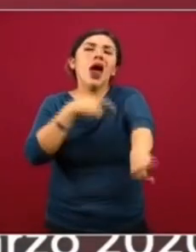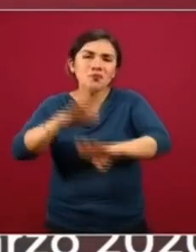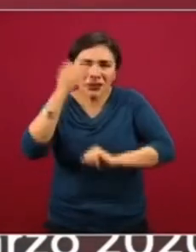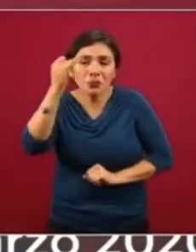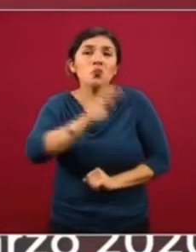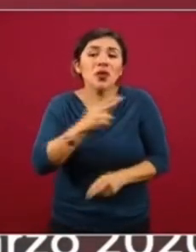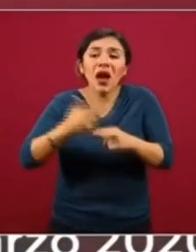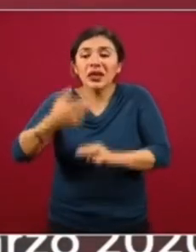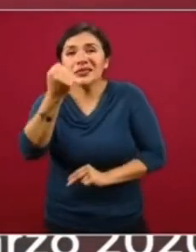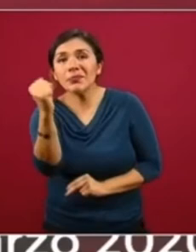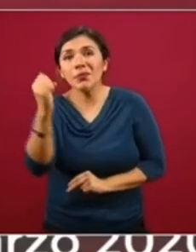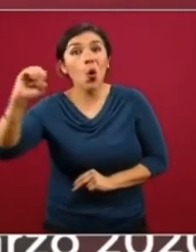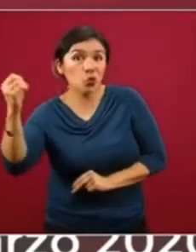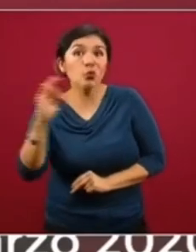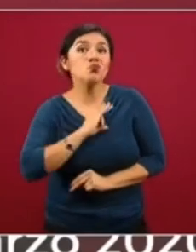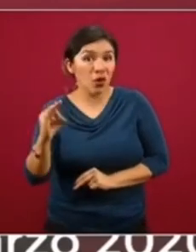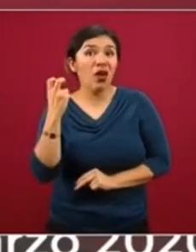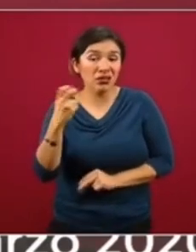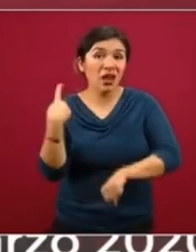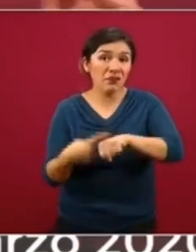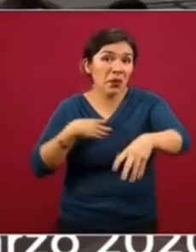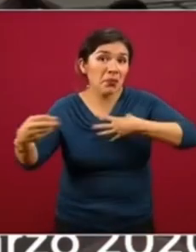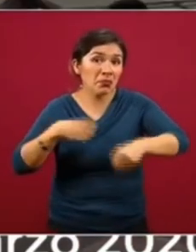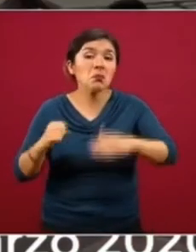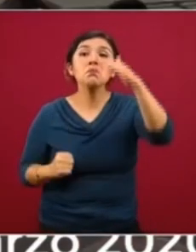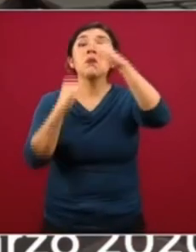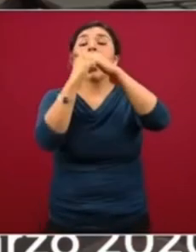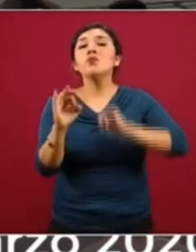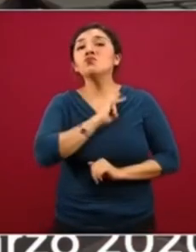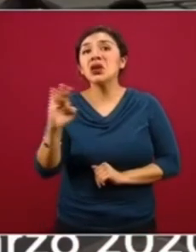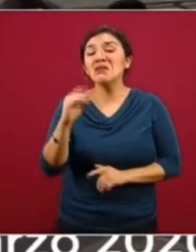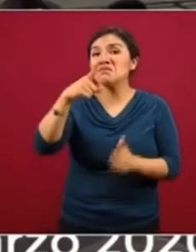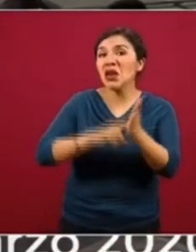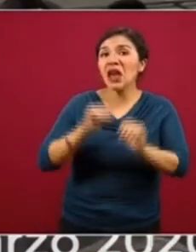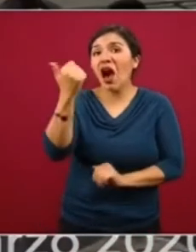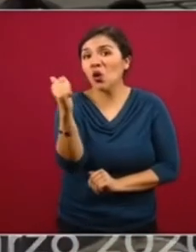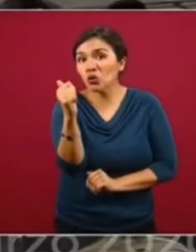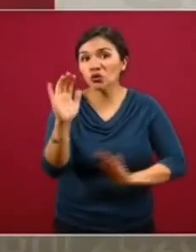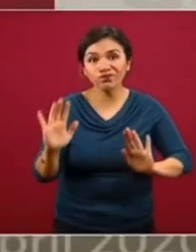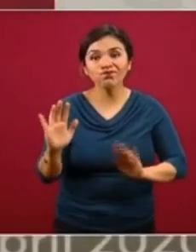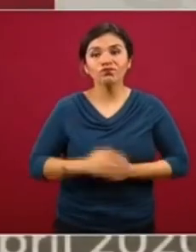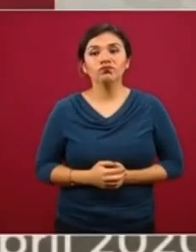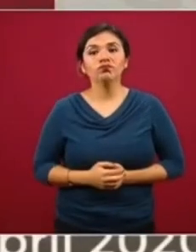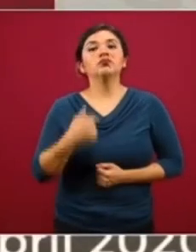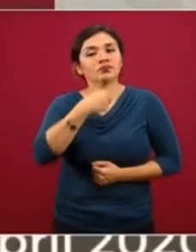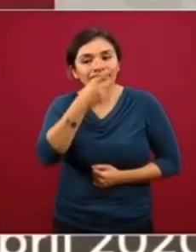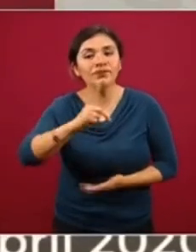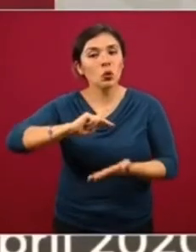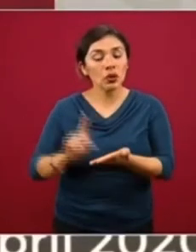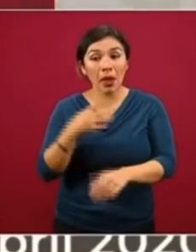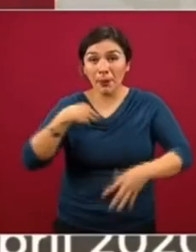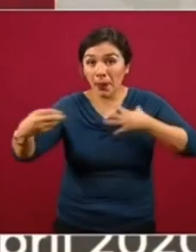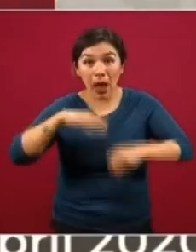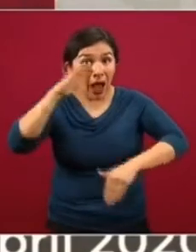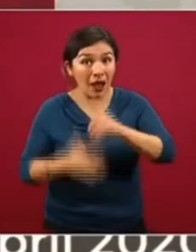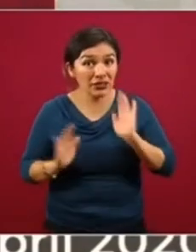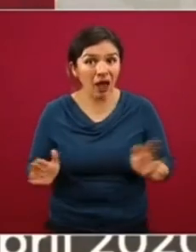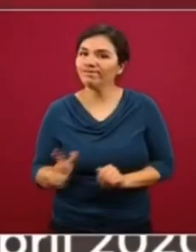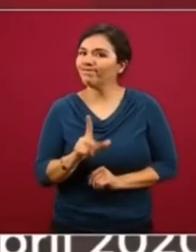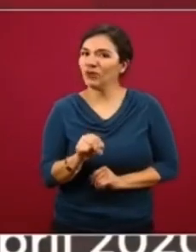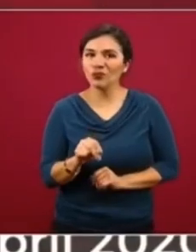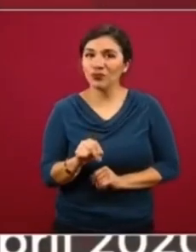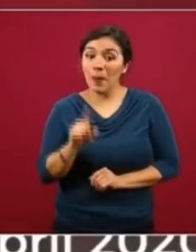podríamos estar llegando hasta septiembre o octubre con esta epidemia, con un pico máximo quizá en el mes de agosto. Dejamos una y otra vez en claro que la epidemia no se va a acabar,